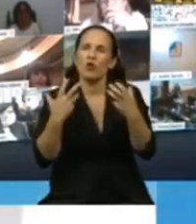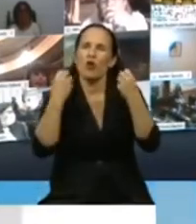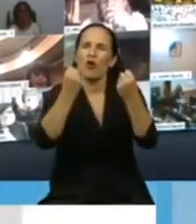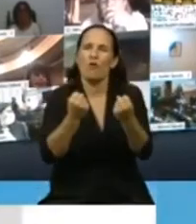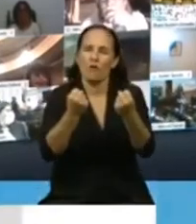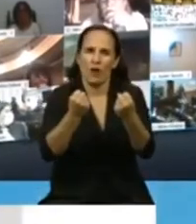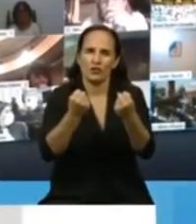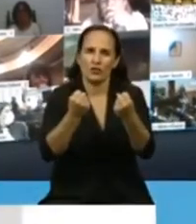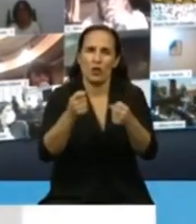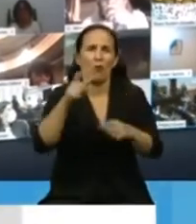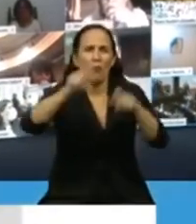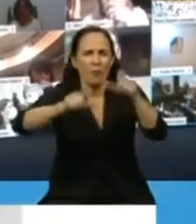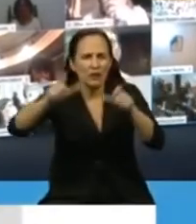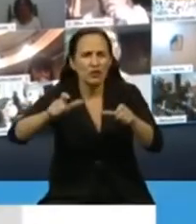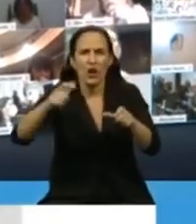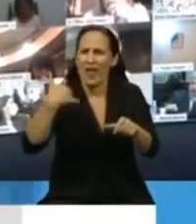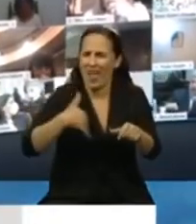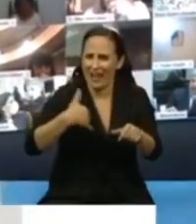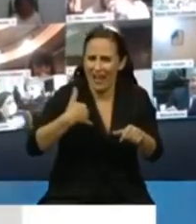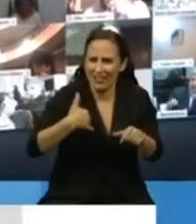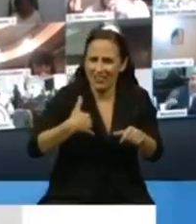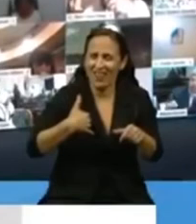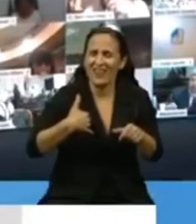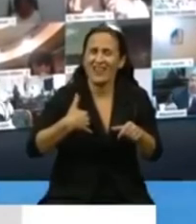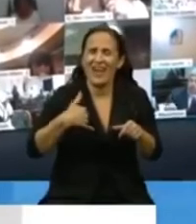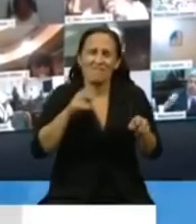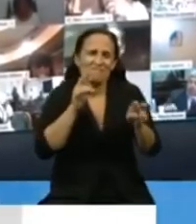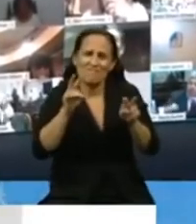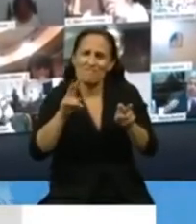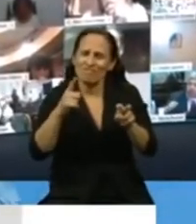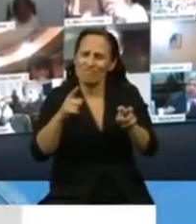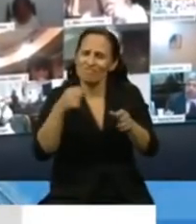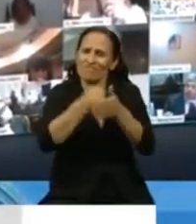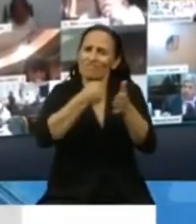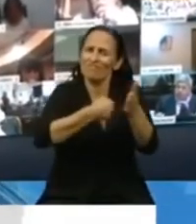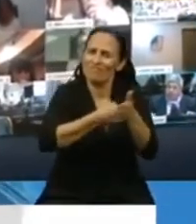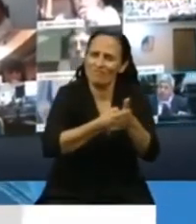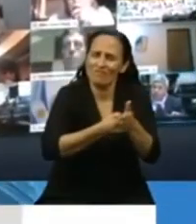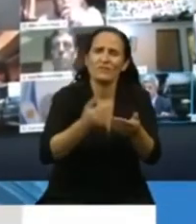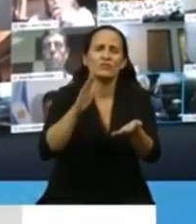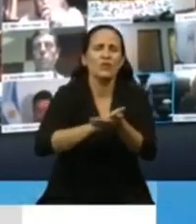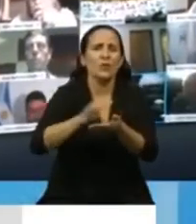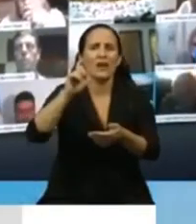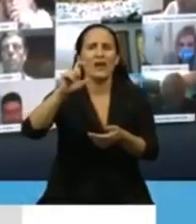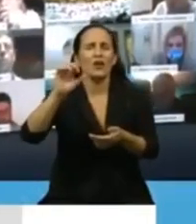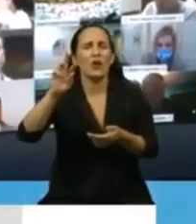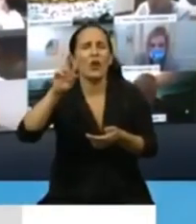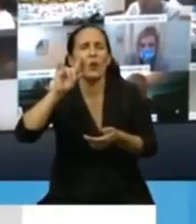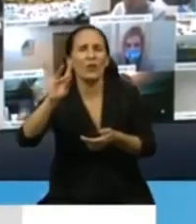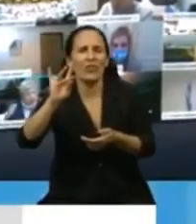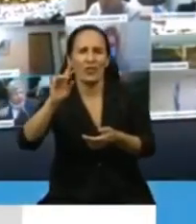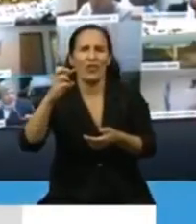de argentinos han posibilitado que hoy estemos enfrentando el problema del COVID-19 o el coronavirus.